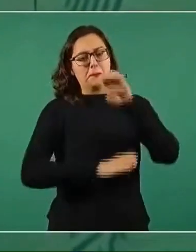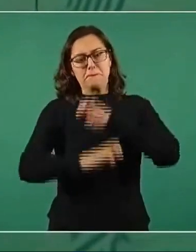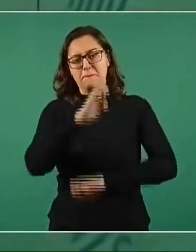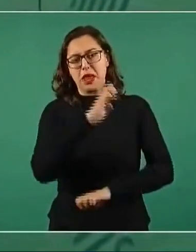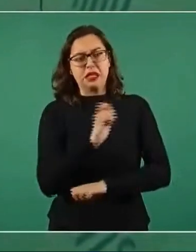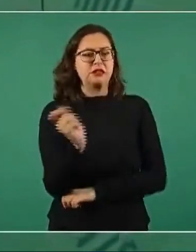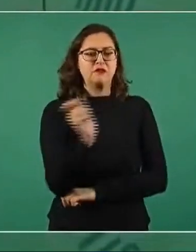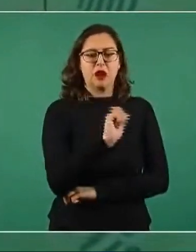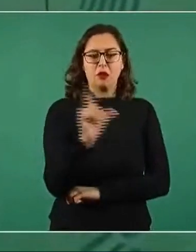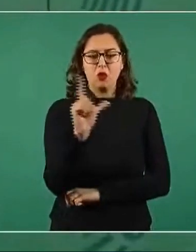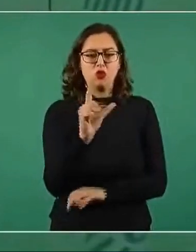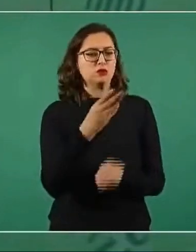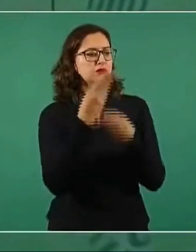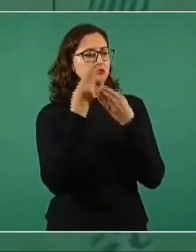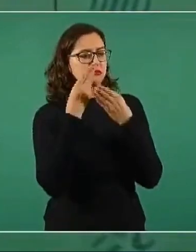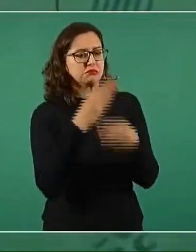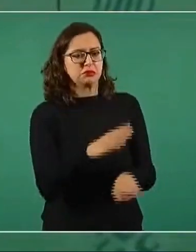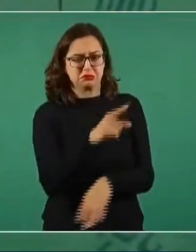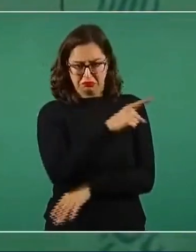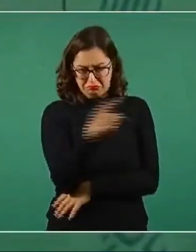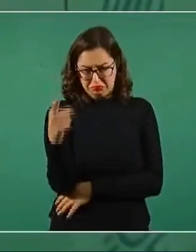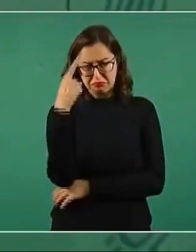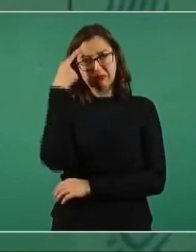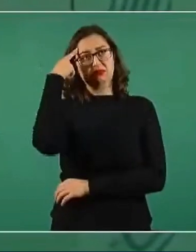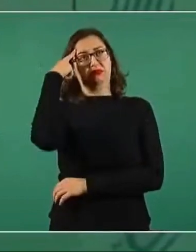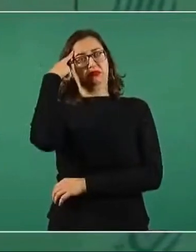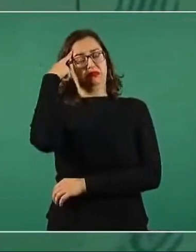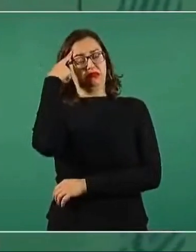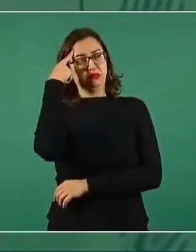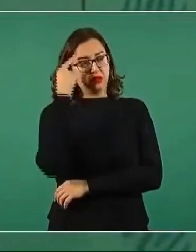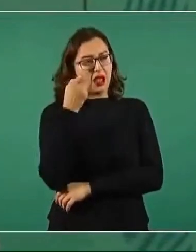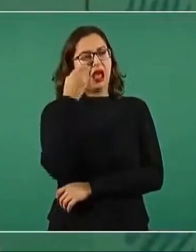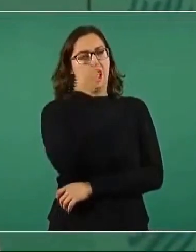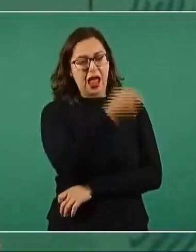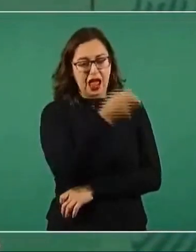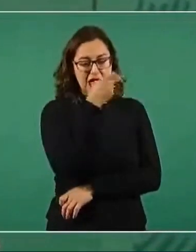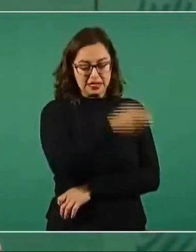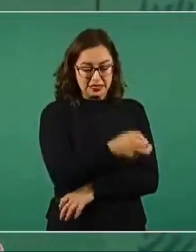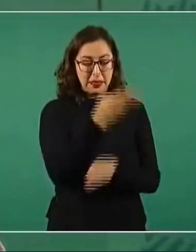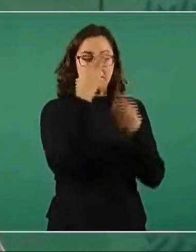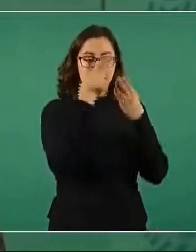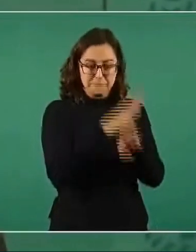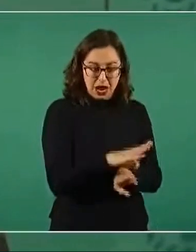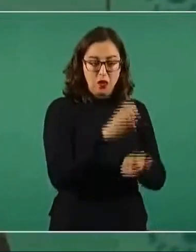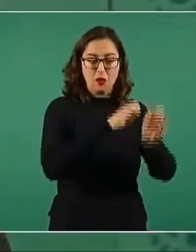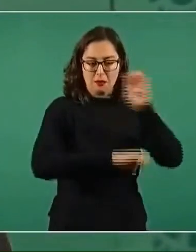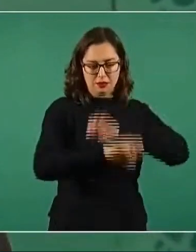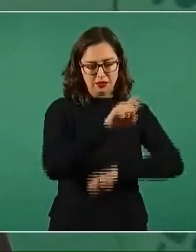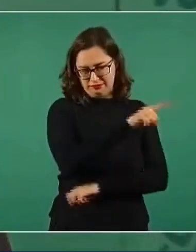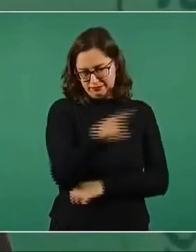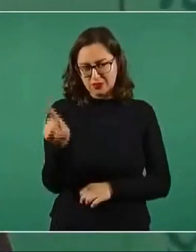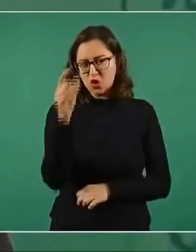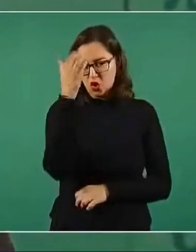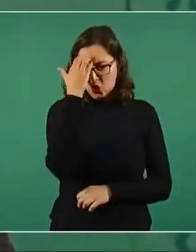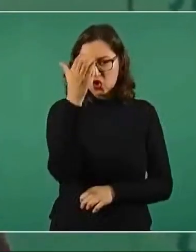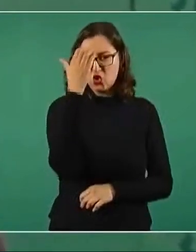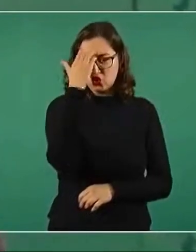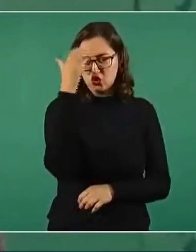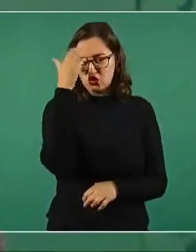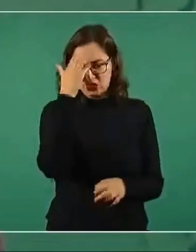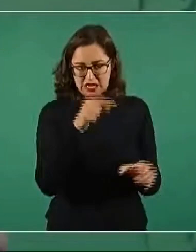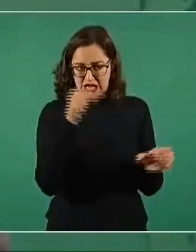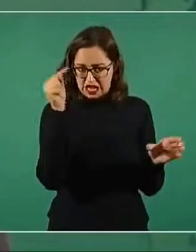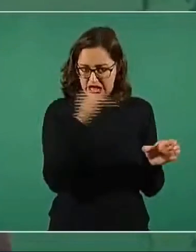famosa, en un banco, pues en esa empresa, en ese banco que están pensando, ese